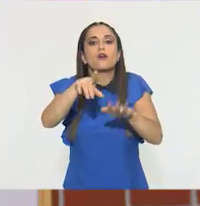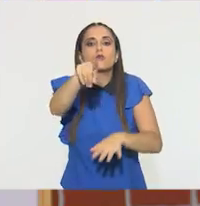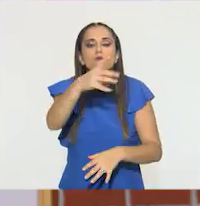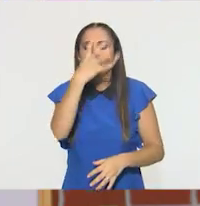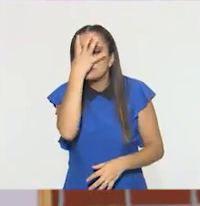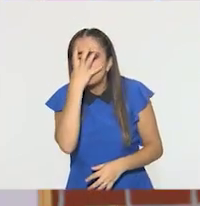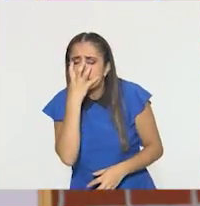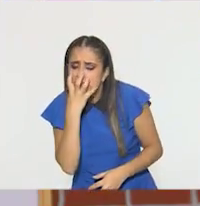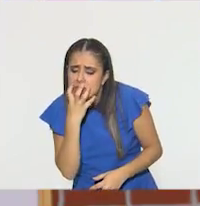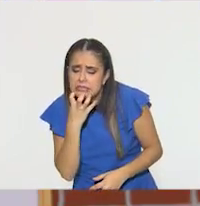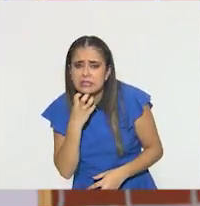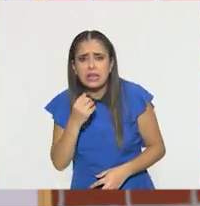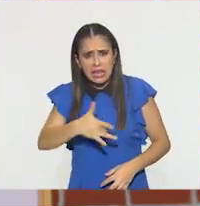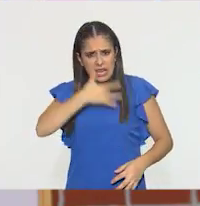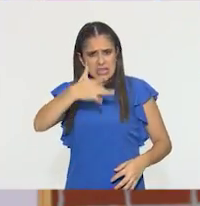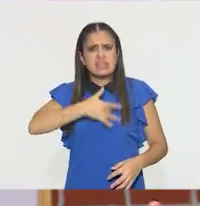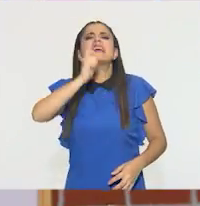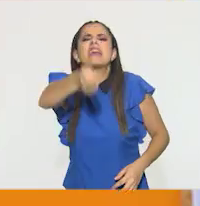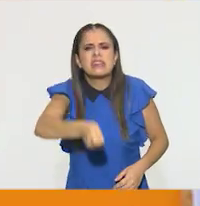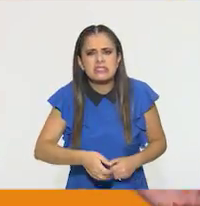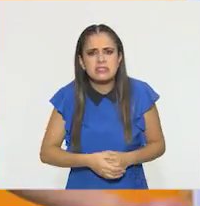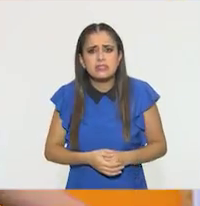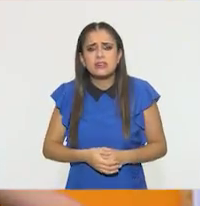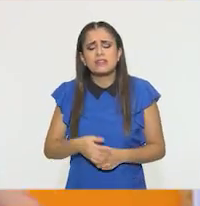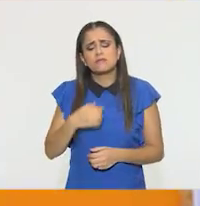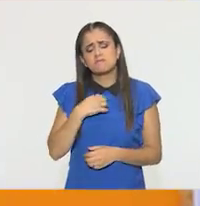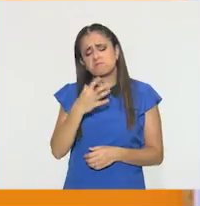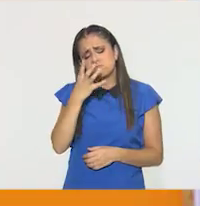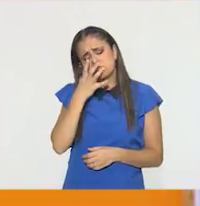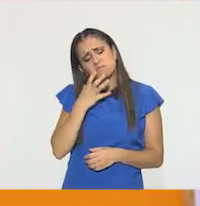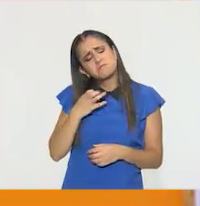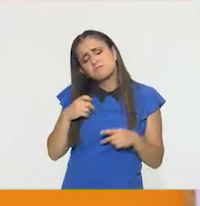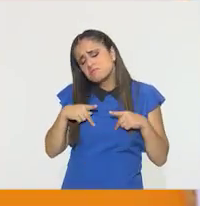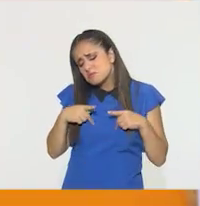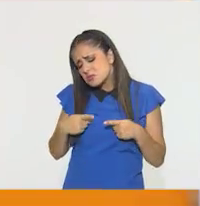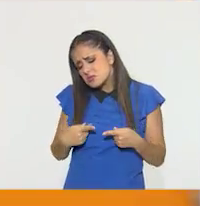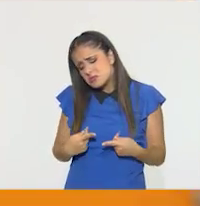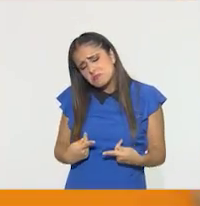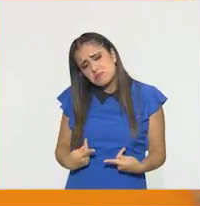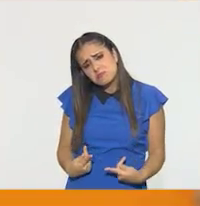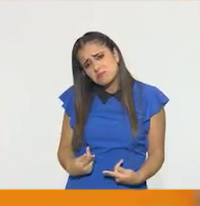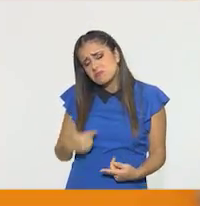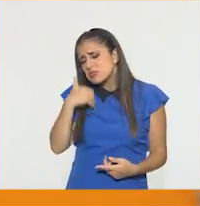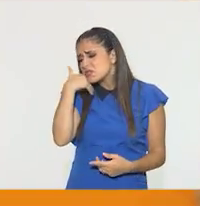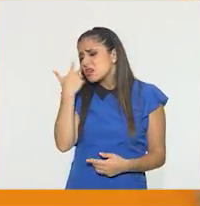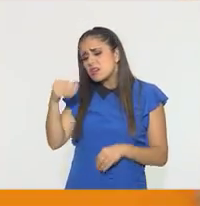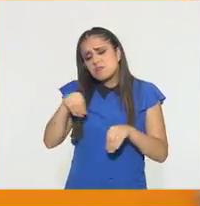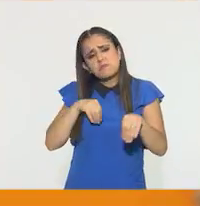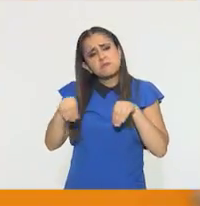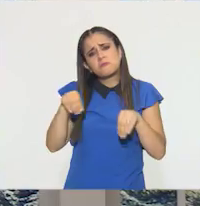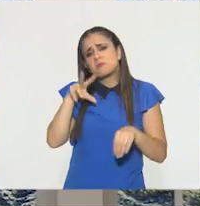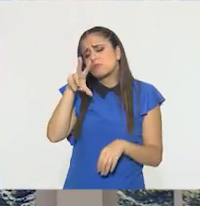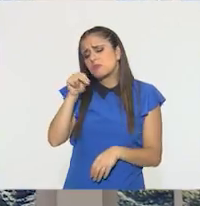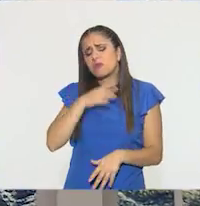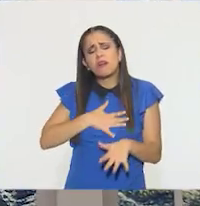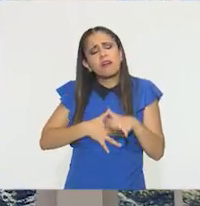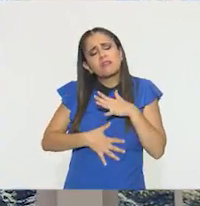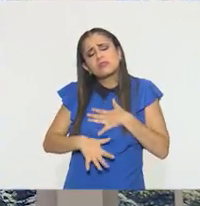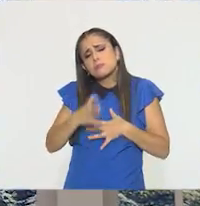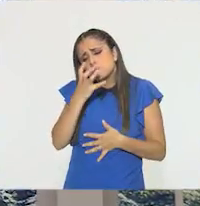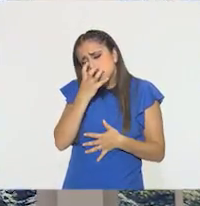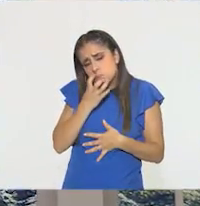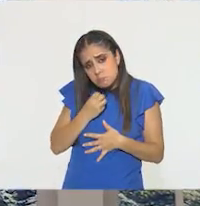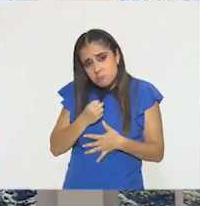¿qué es lo que sientes? Tengo ganas de no moverme todo el día. Muy bien. Nos sentimos así como cansados. Exacto.